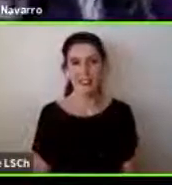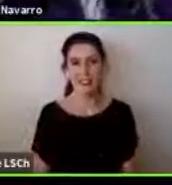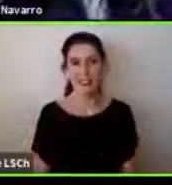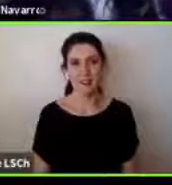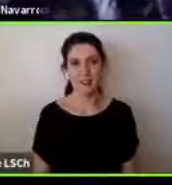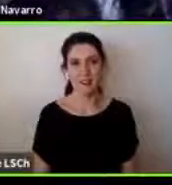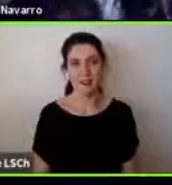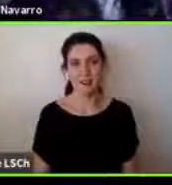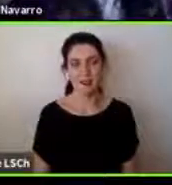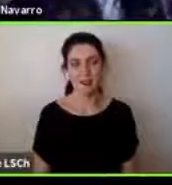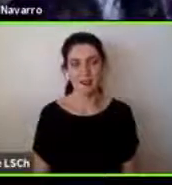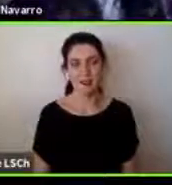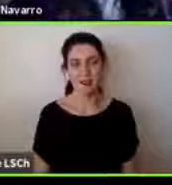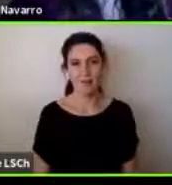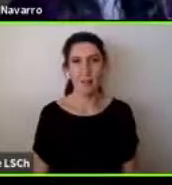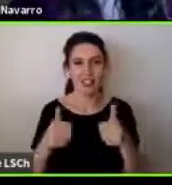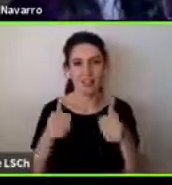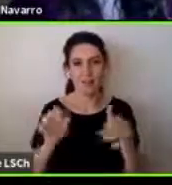que estéis todos muy bien